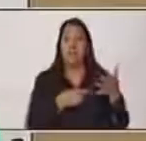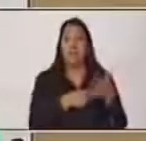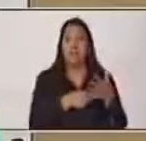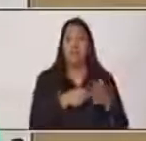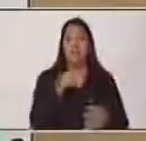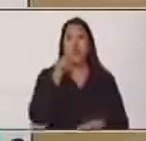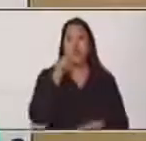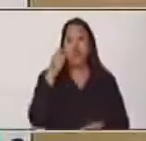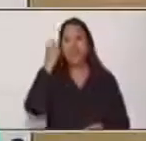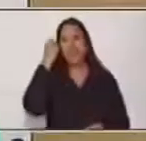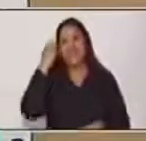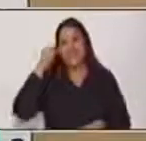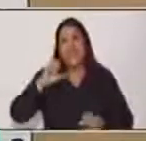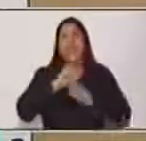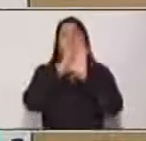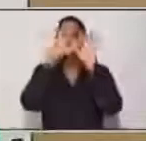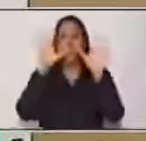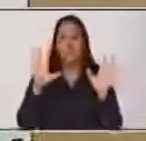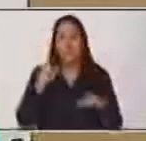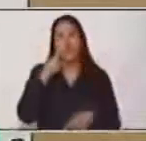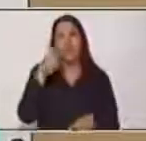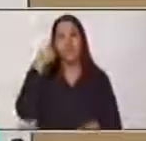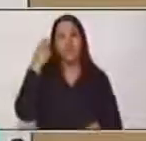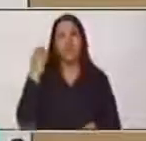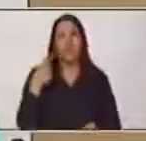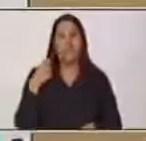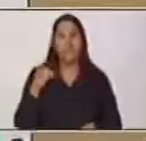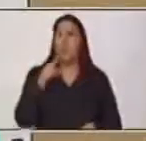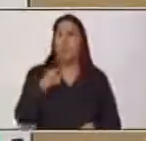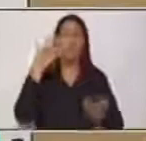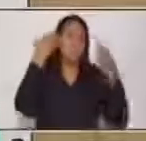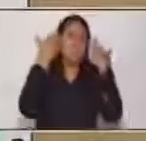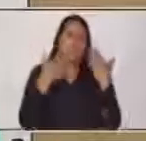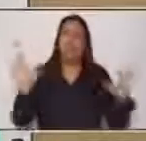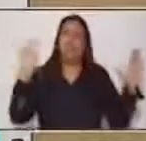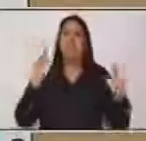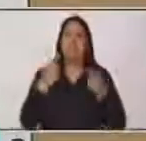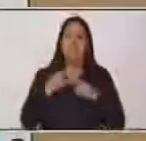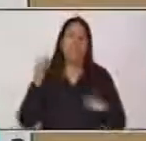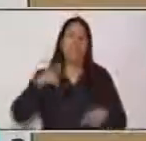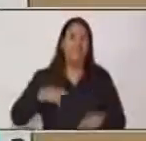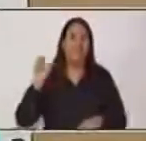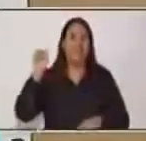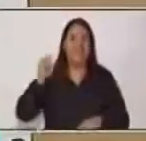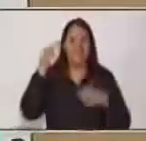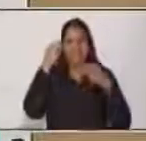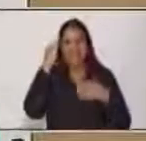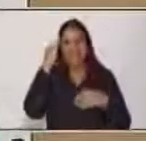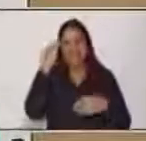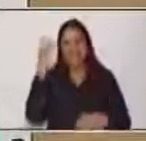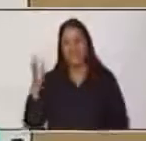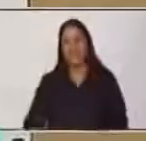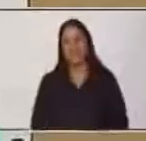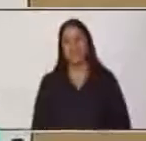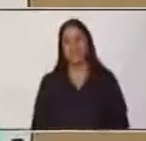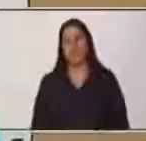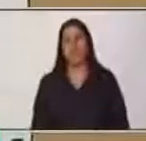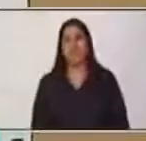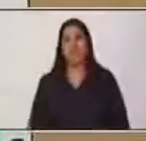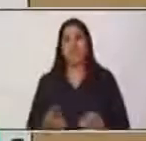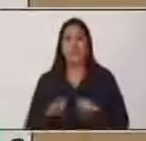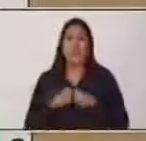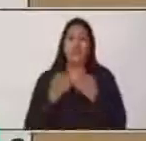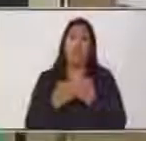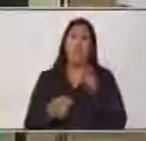comprender, que usted va a entender, que usted no sabía, pero ahora sí sabe. Y, de alguna manera, usted puede realizar